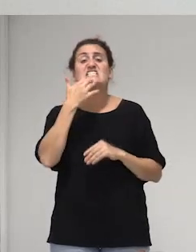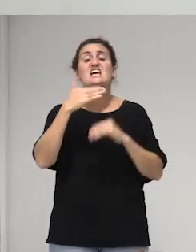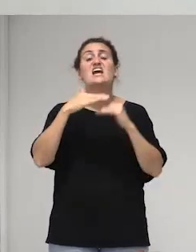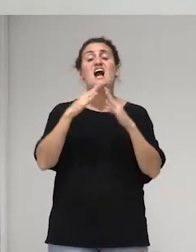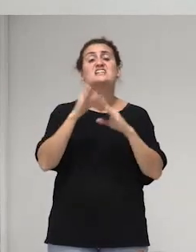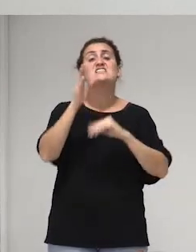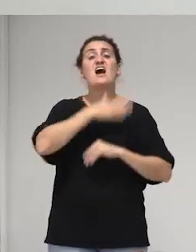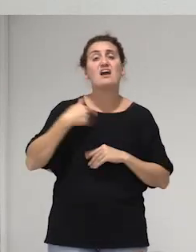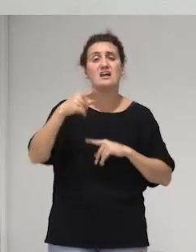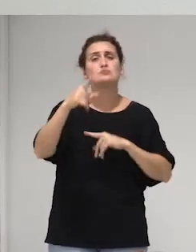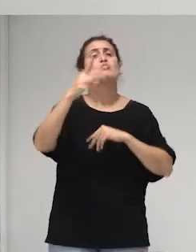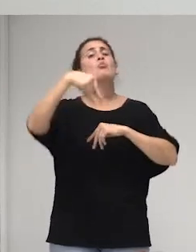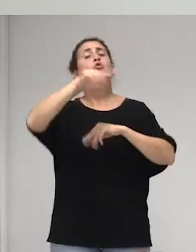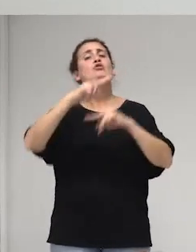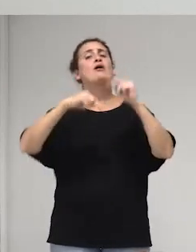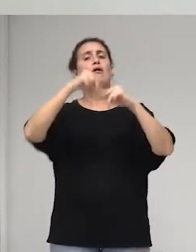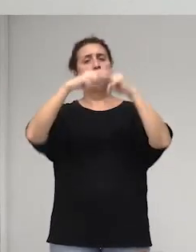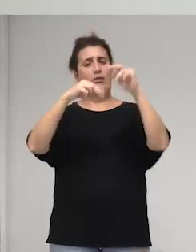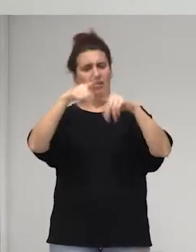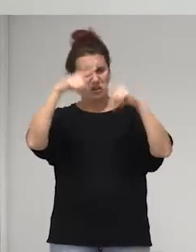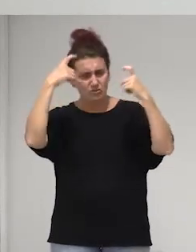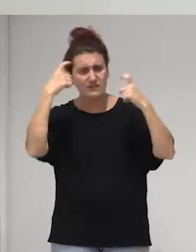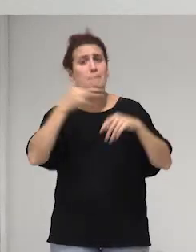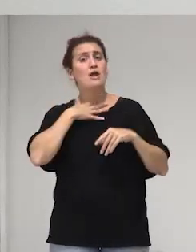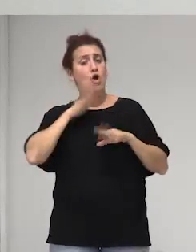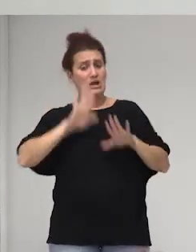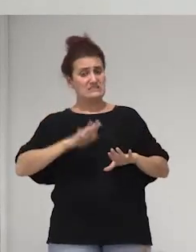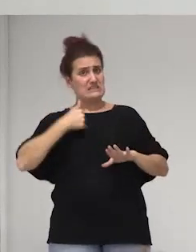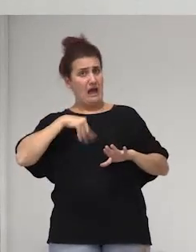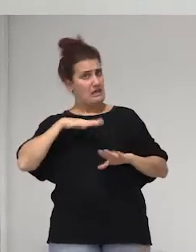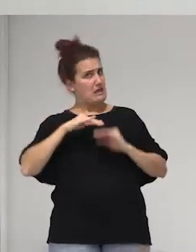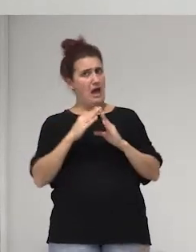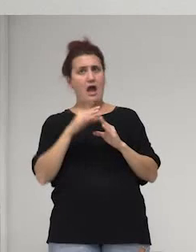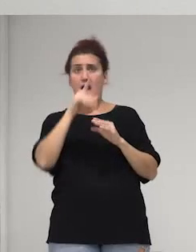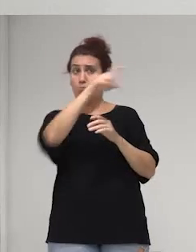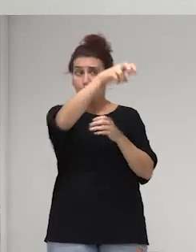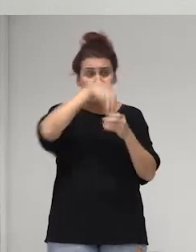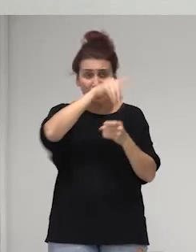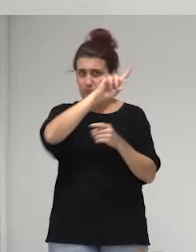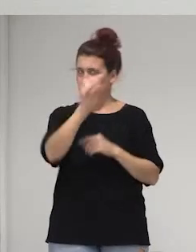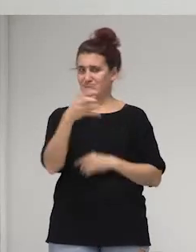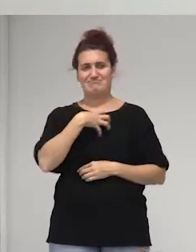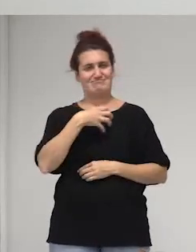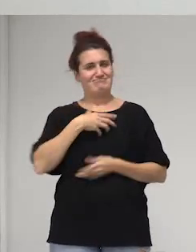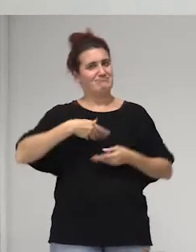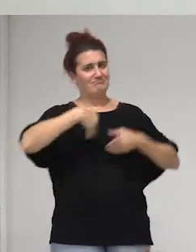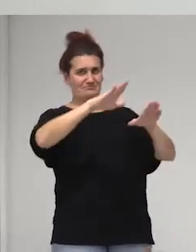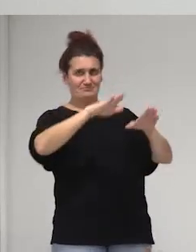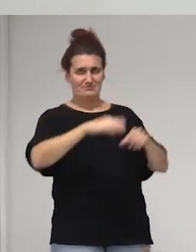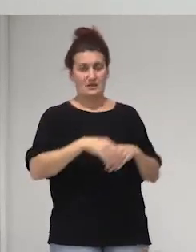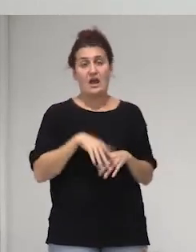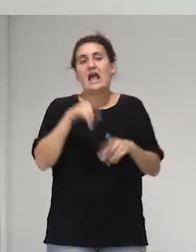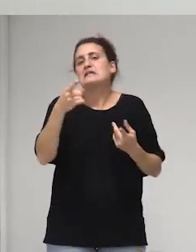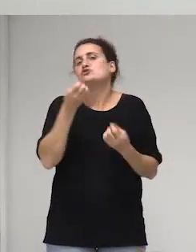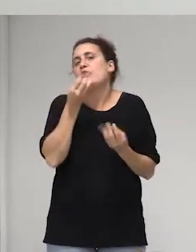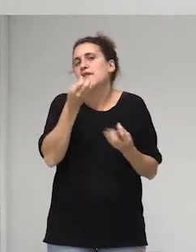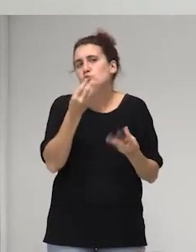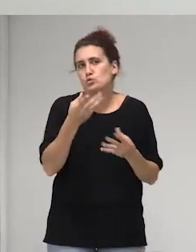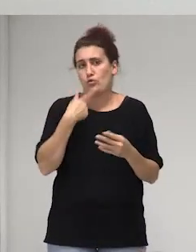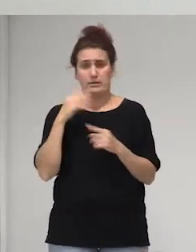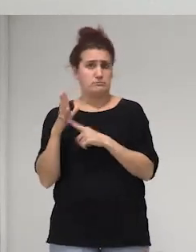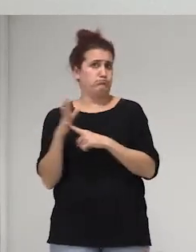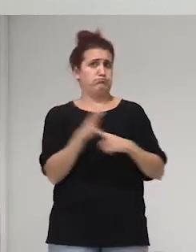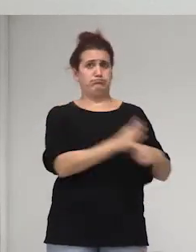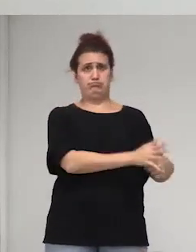ustedes y a mí pero esta ya está habitada y no hay lugar para ustedes bueno ese fue el discurso nos sacaron